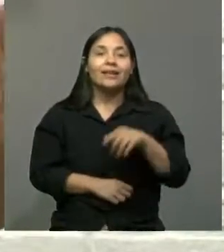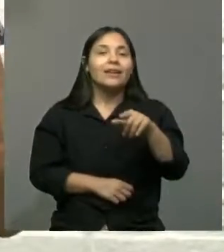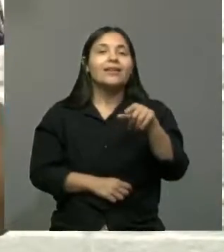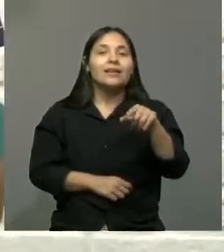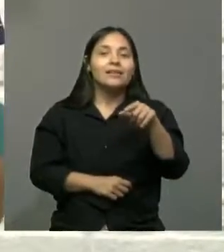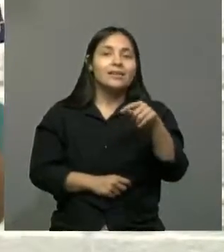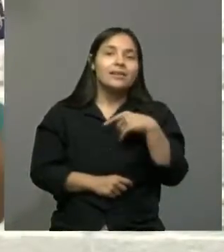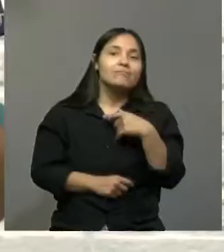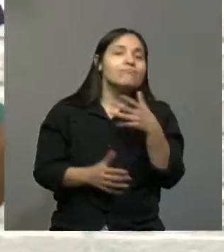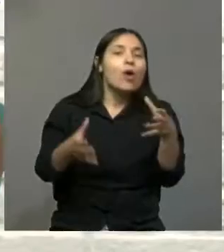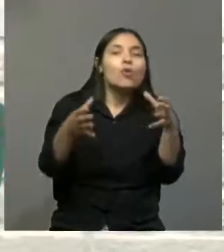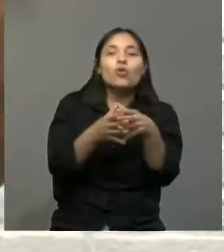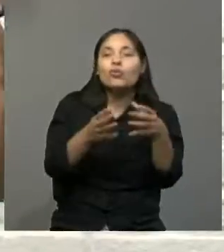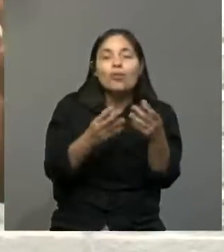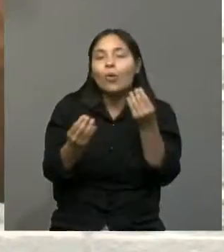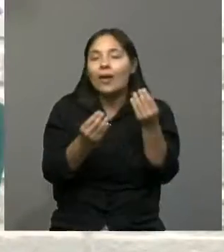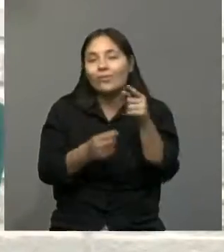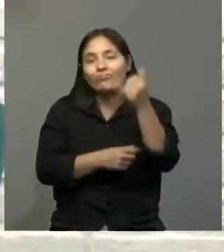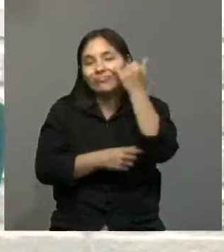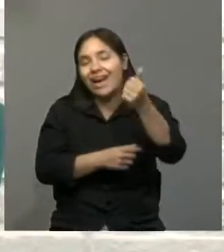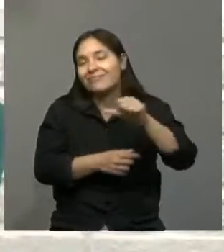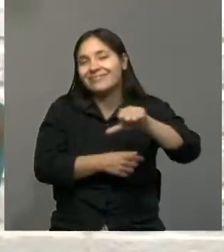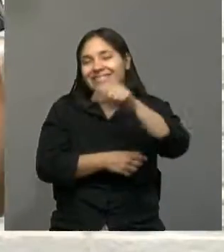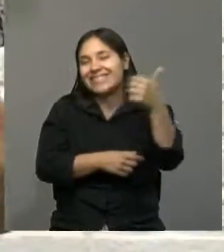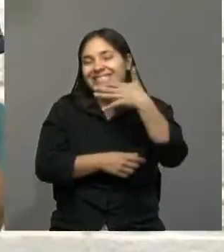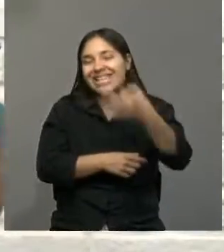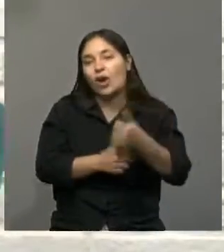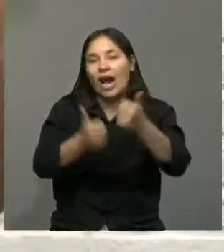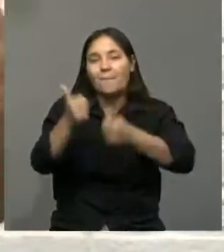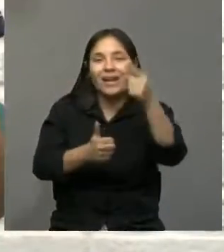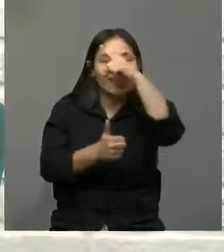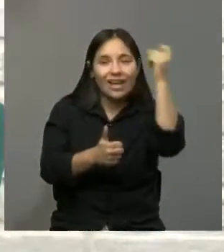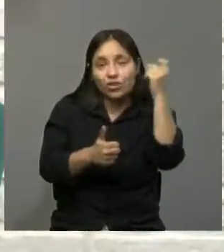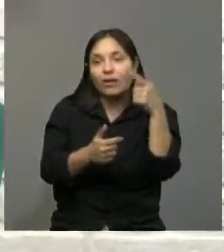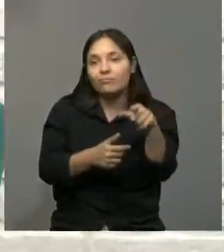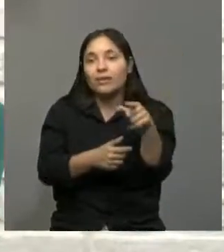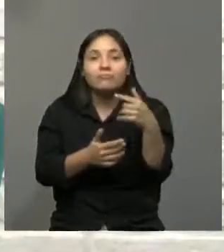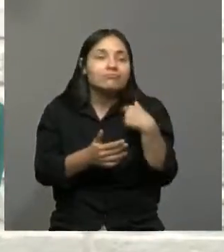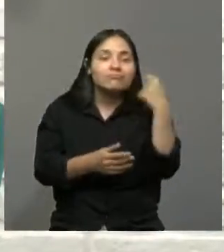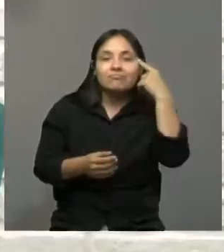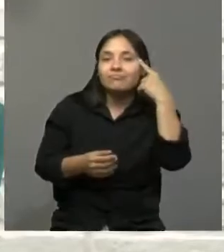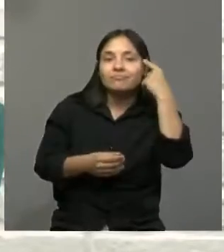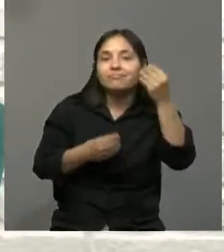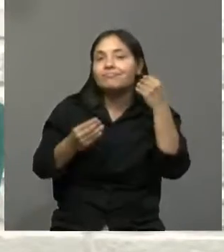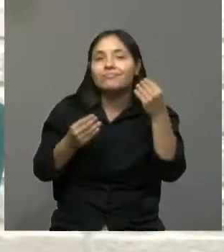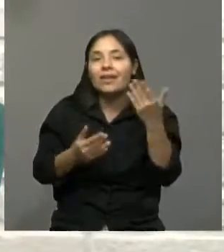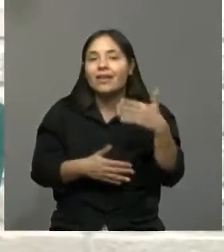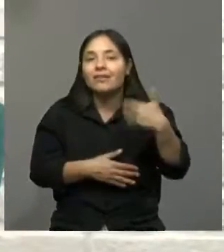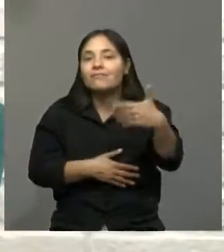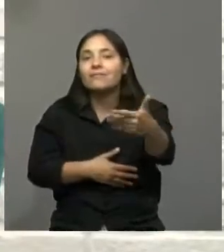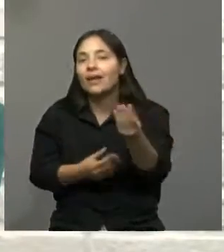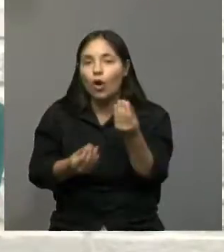Fran, y a todo el equipo? Vos ya ganaste, Fran, vas a competir en un campeonato nacional, pero ¿qué expectativas tenés ahí en esta